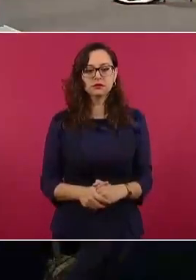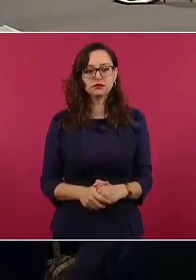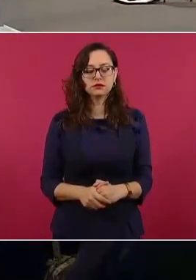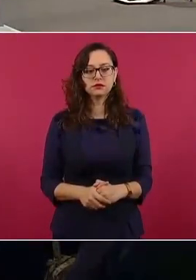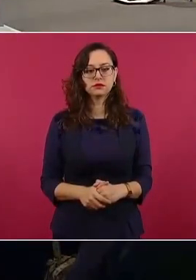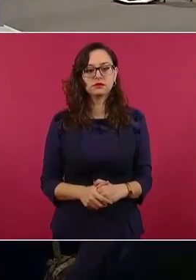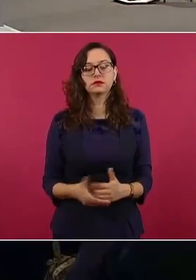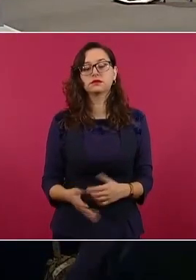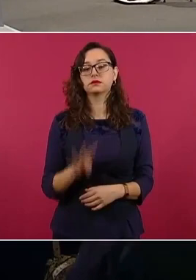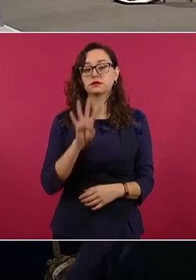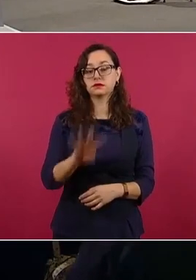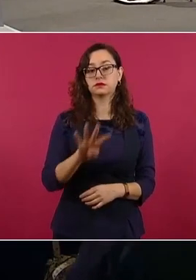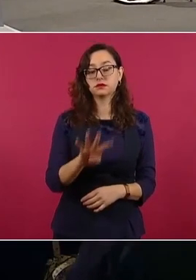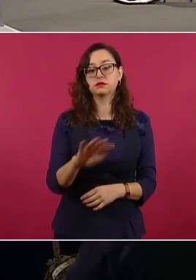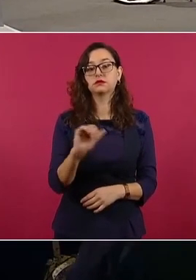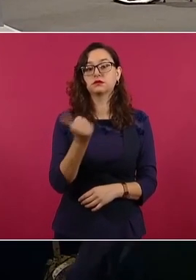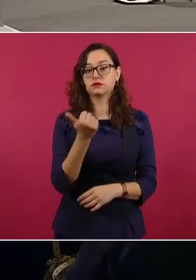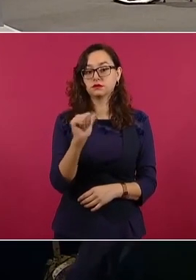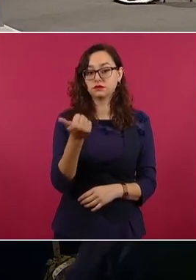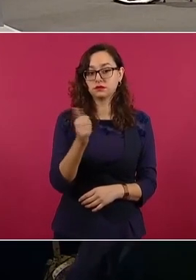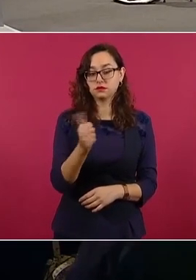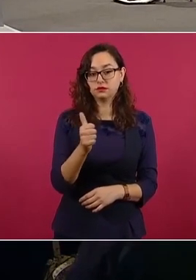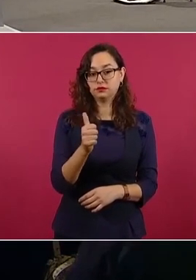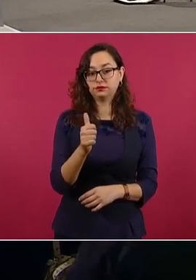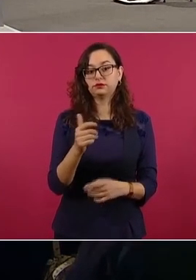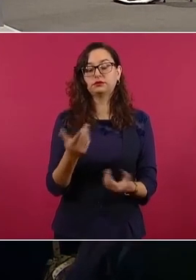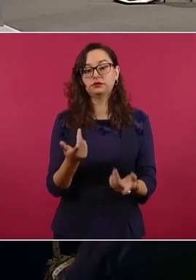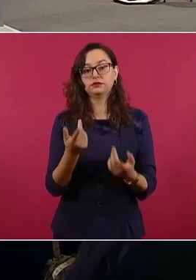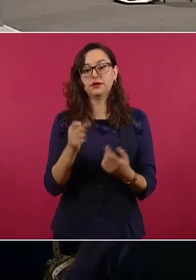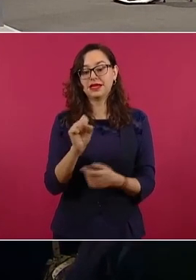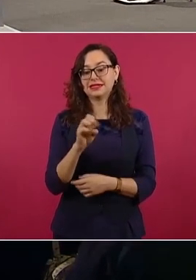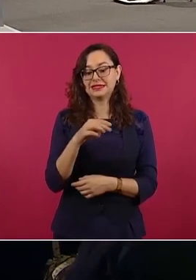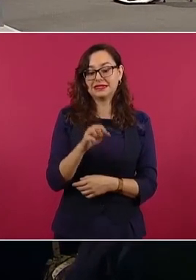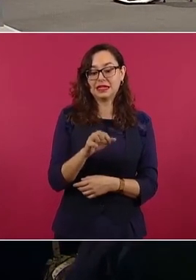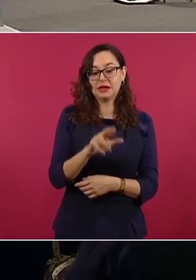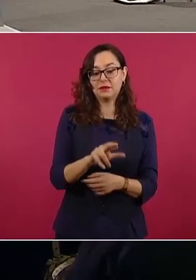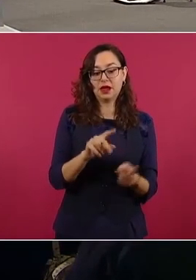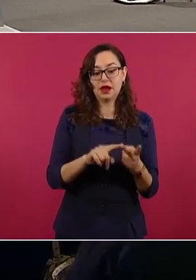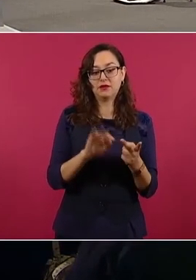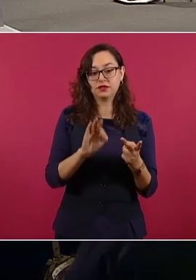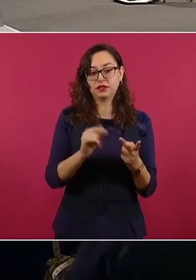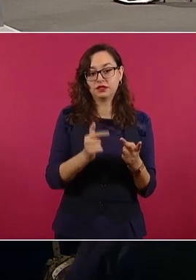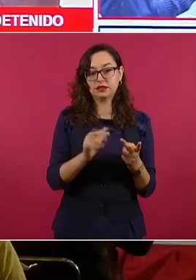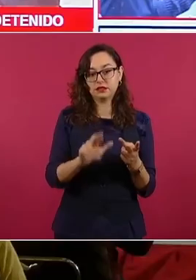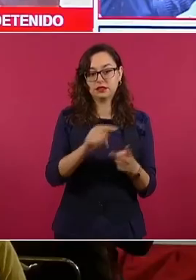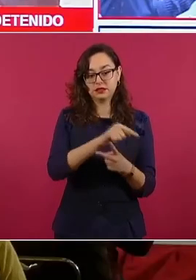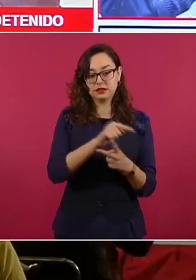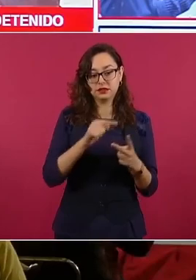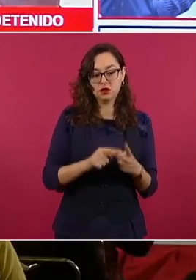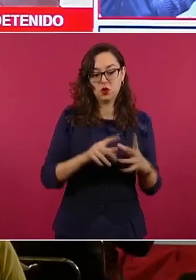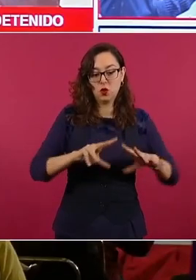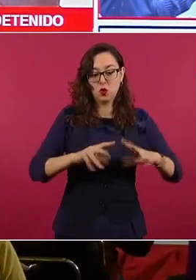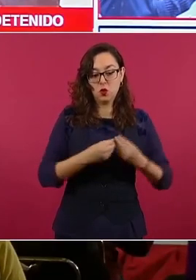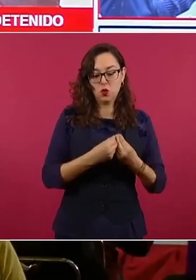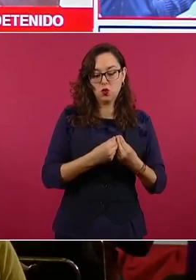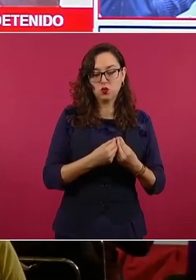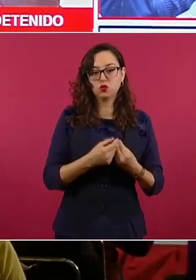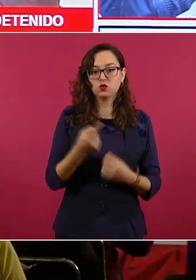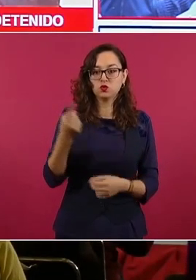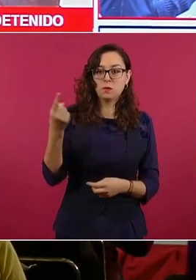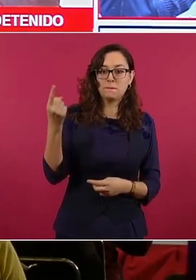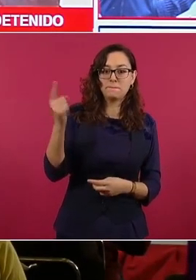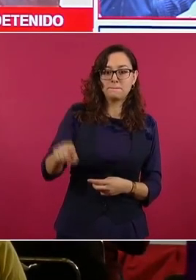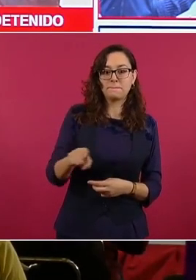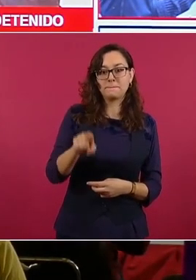El 19 de agosto, elementos de la Secretaría de la Marina y la Fiscalía General de la República, en cumplimiento de una orden de